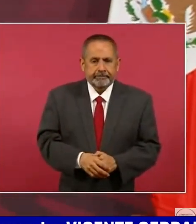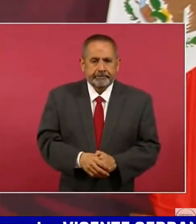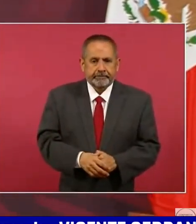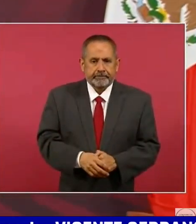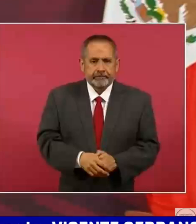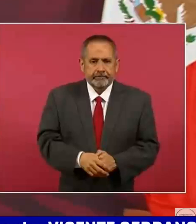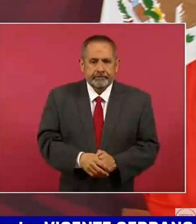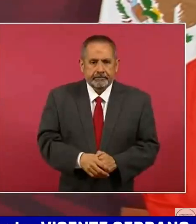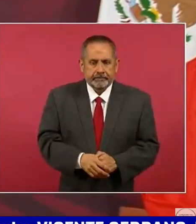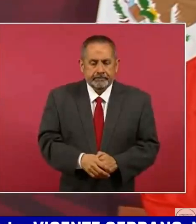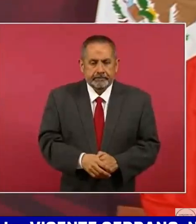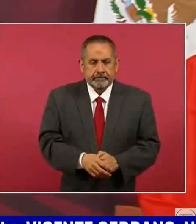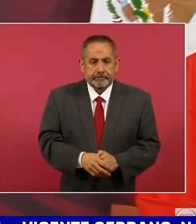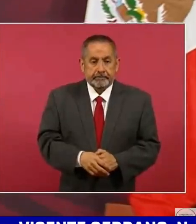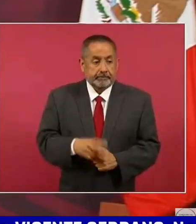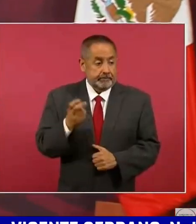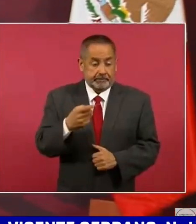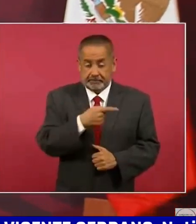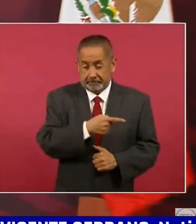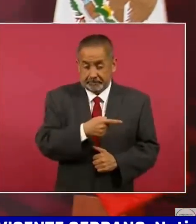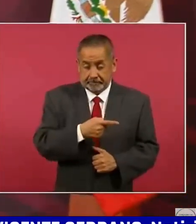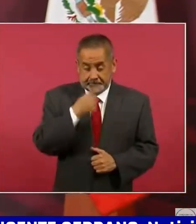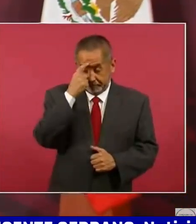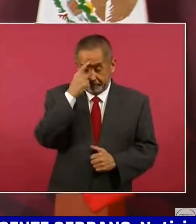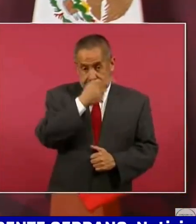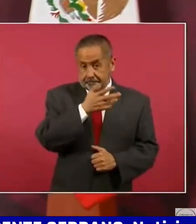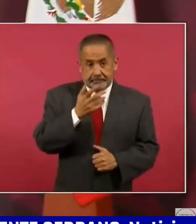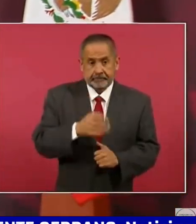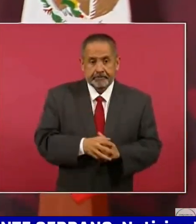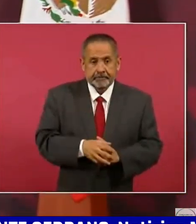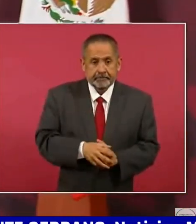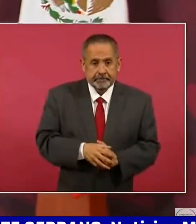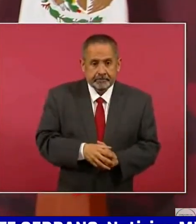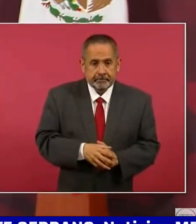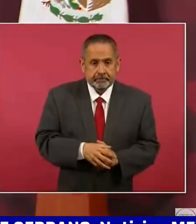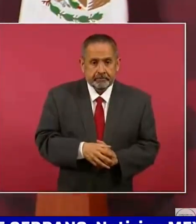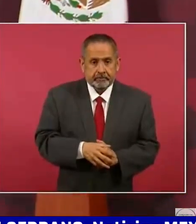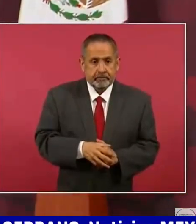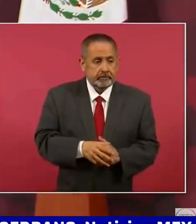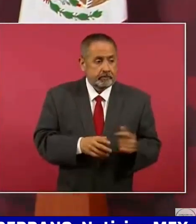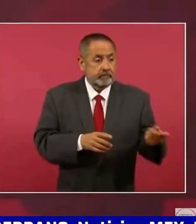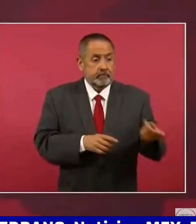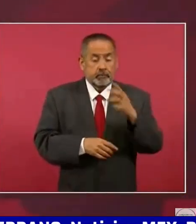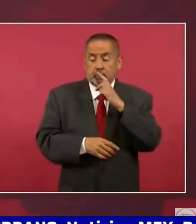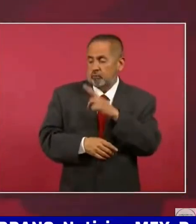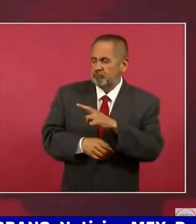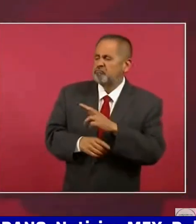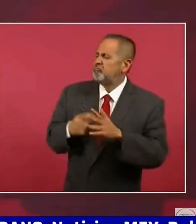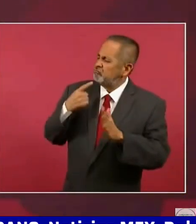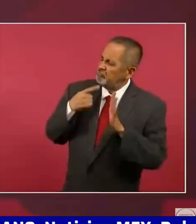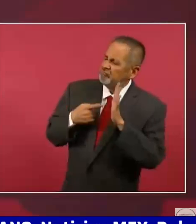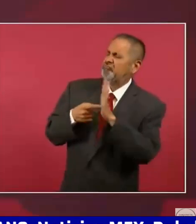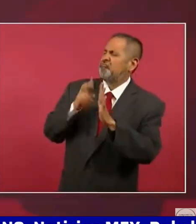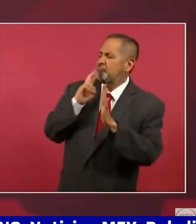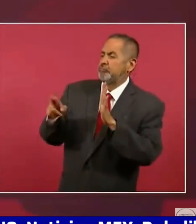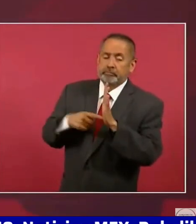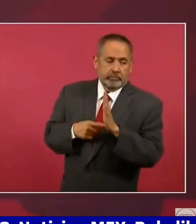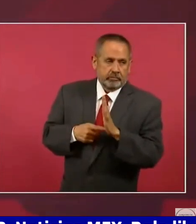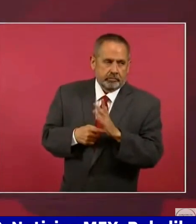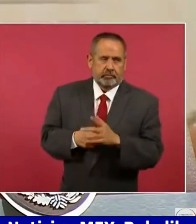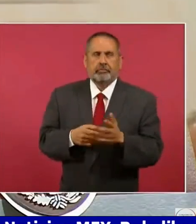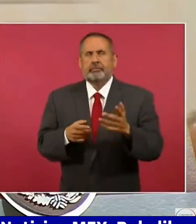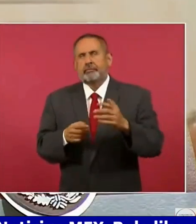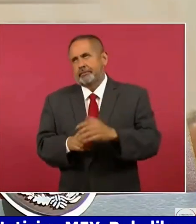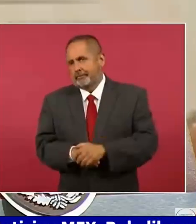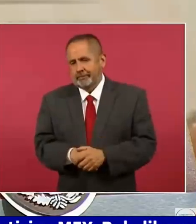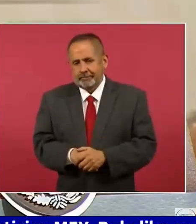contestación que me hizo López